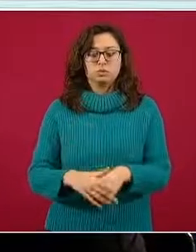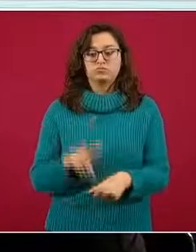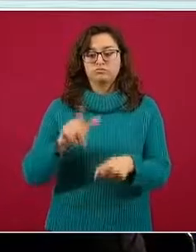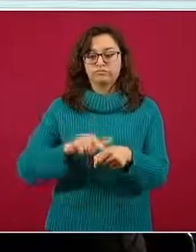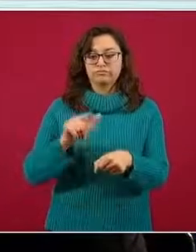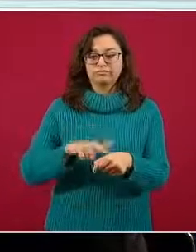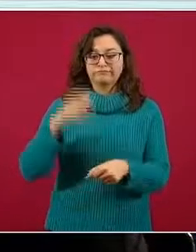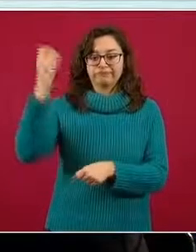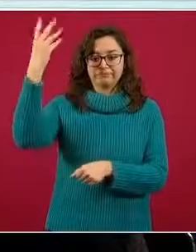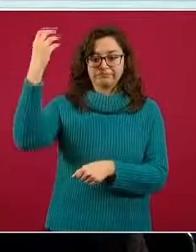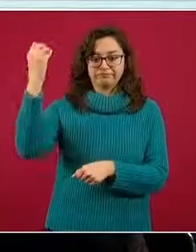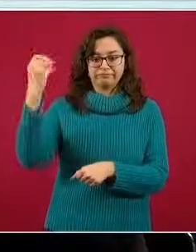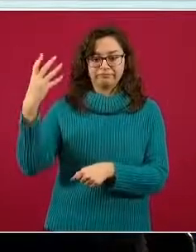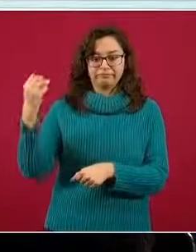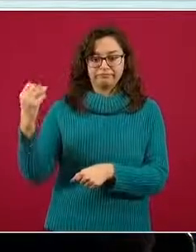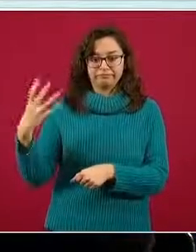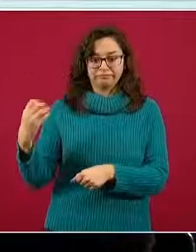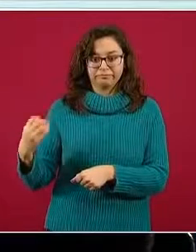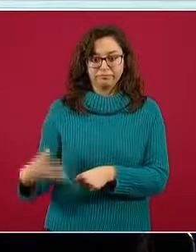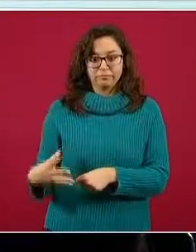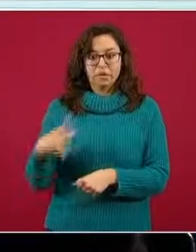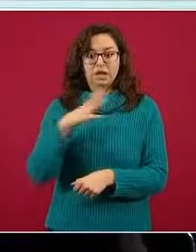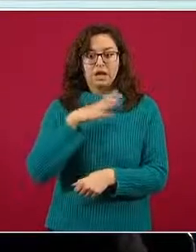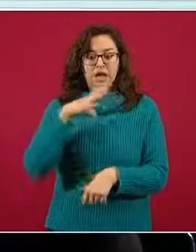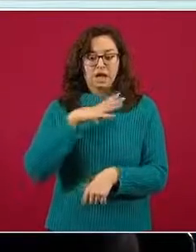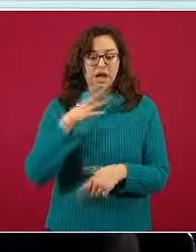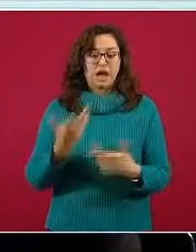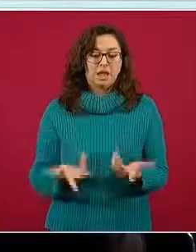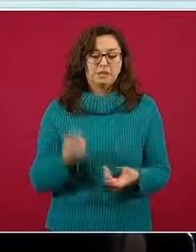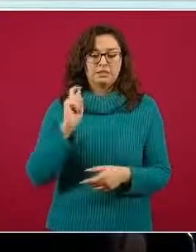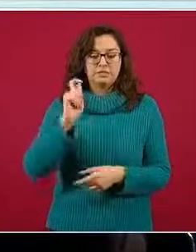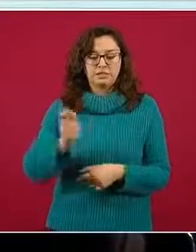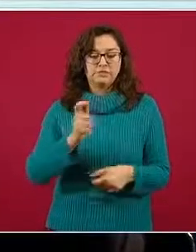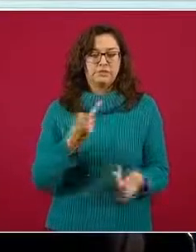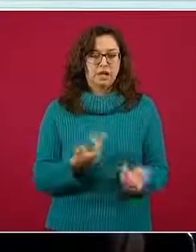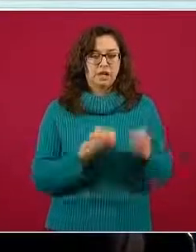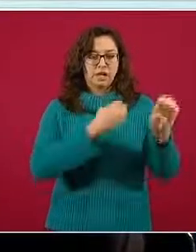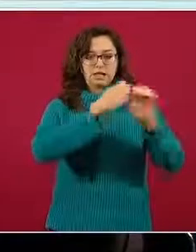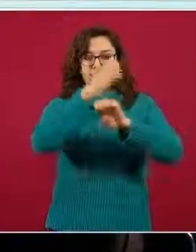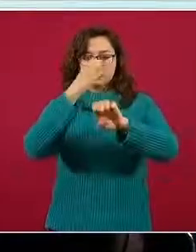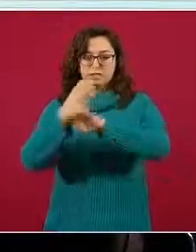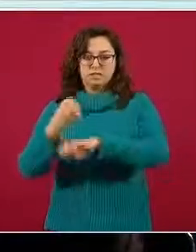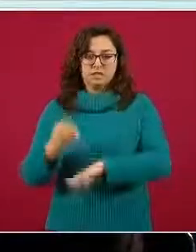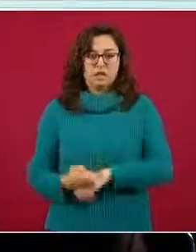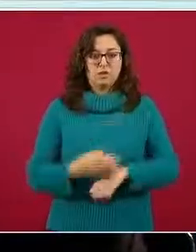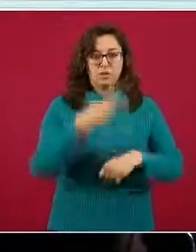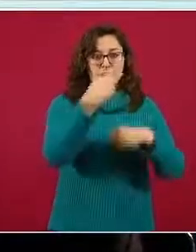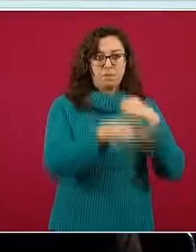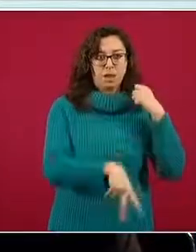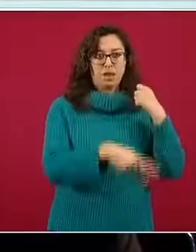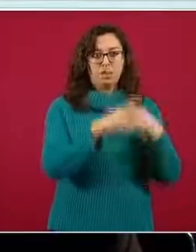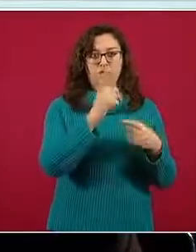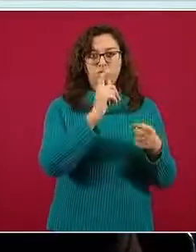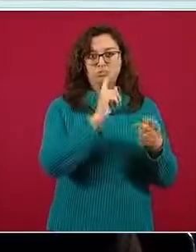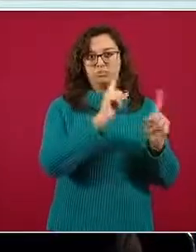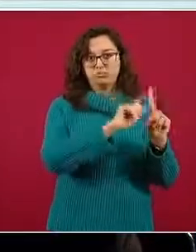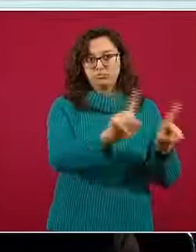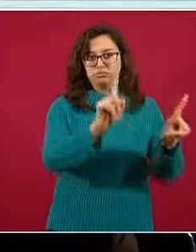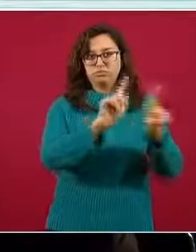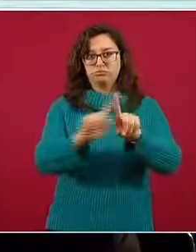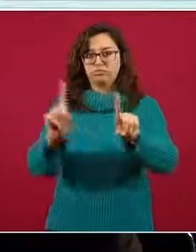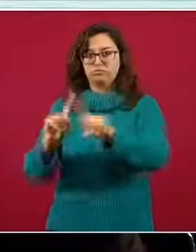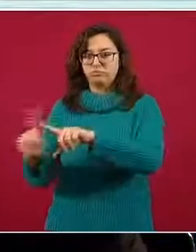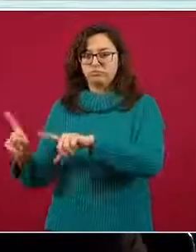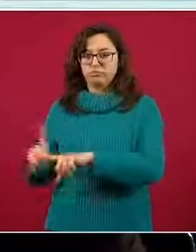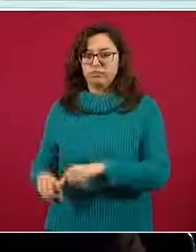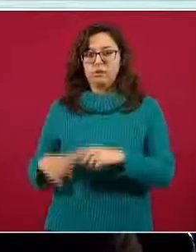que cada entidad federativa tiene un riesgo específico estimado para cada dos semanas.